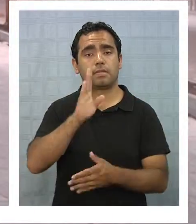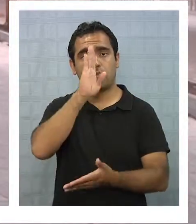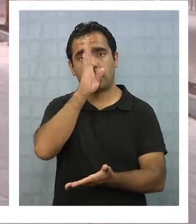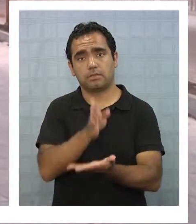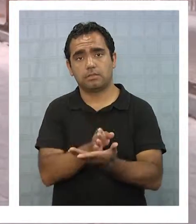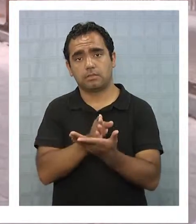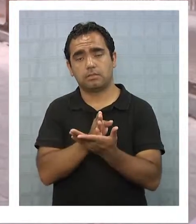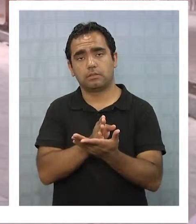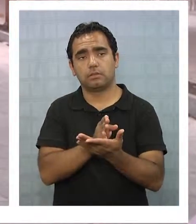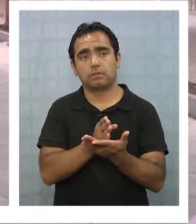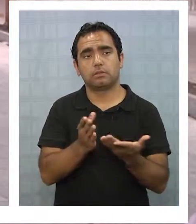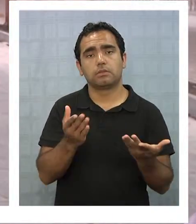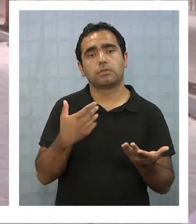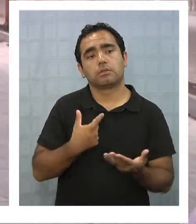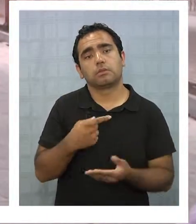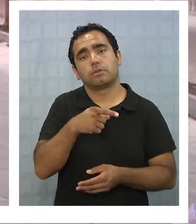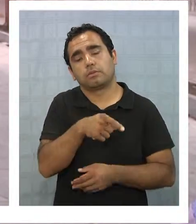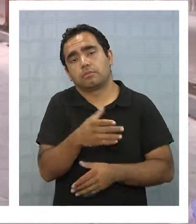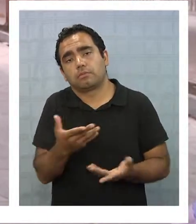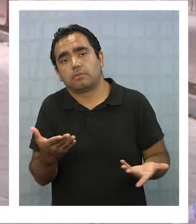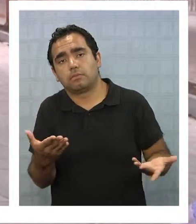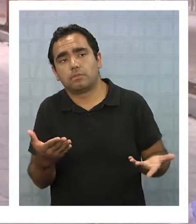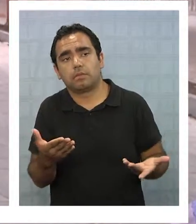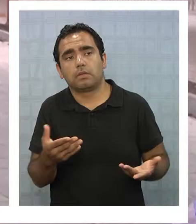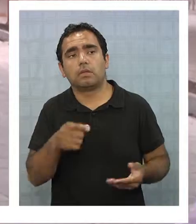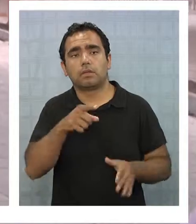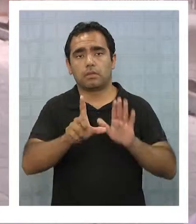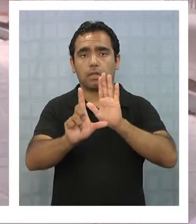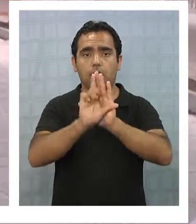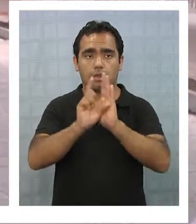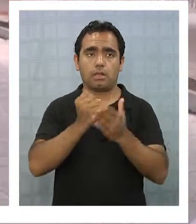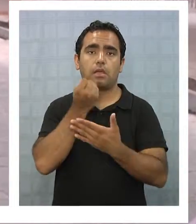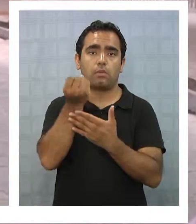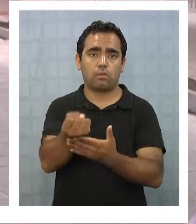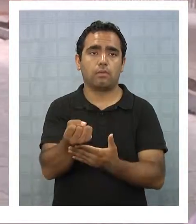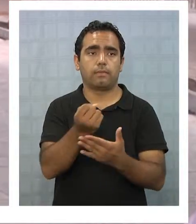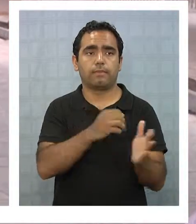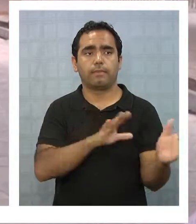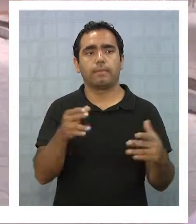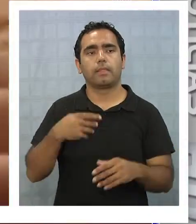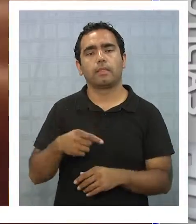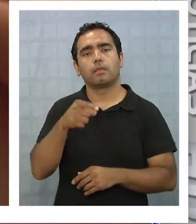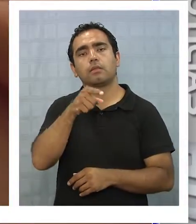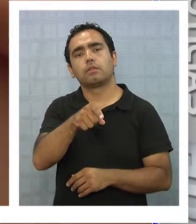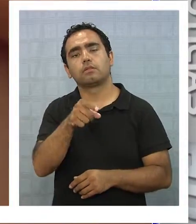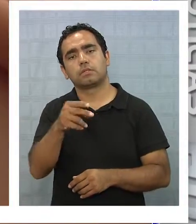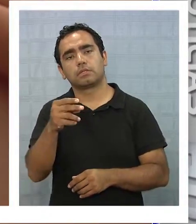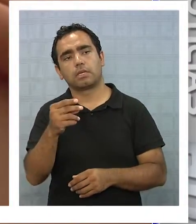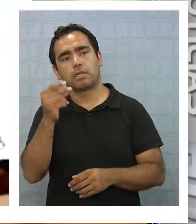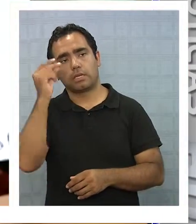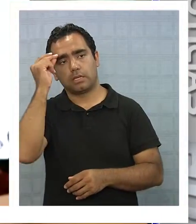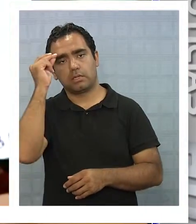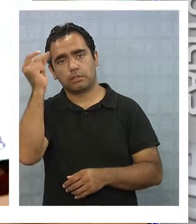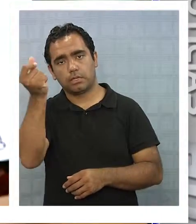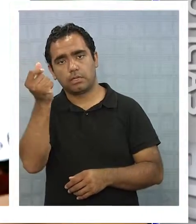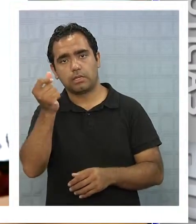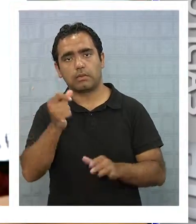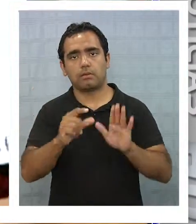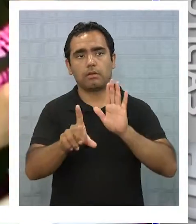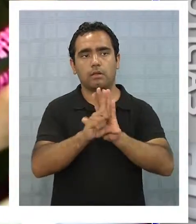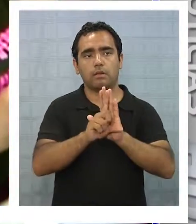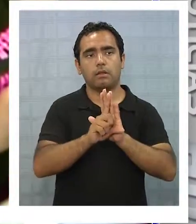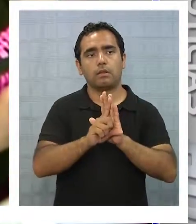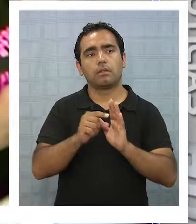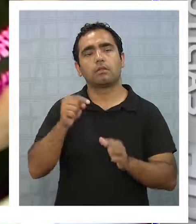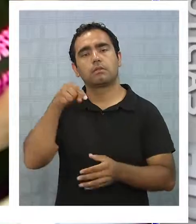toma decisiones y que de repente ocurren. Y estas leyes ayudan. La iniciativa legal será